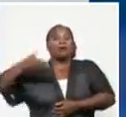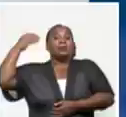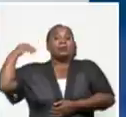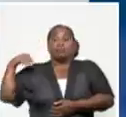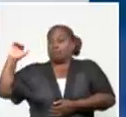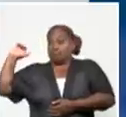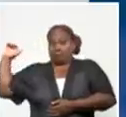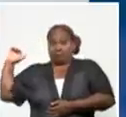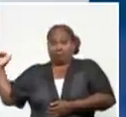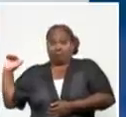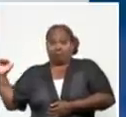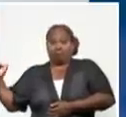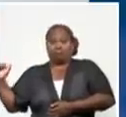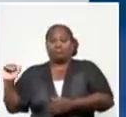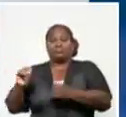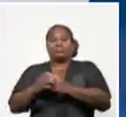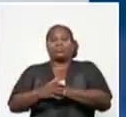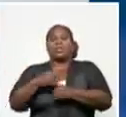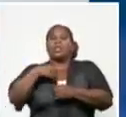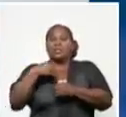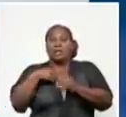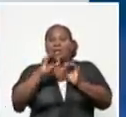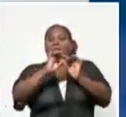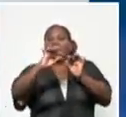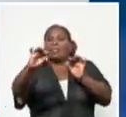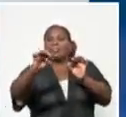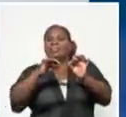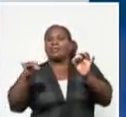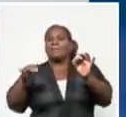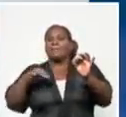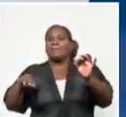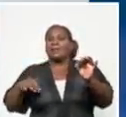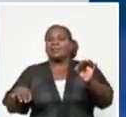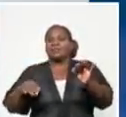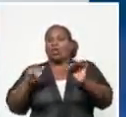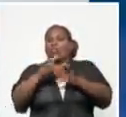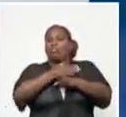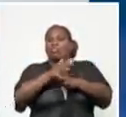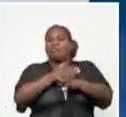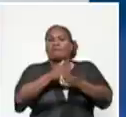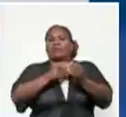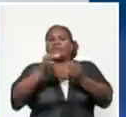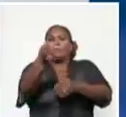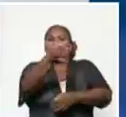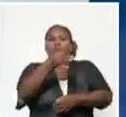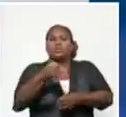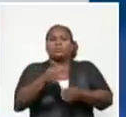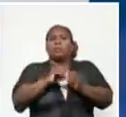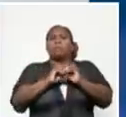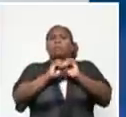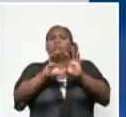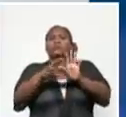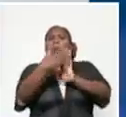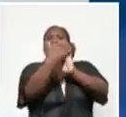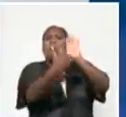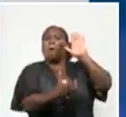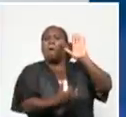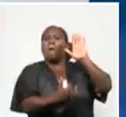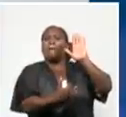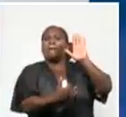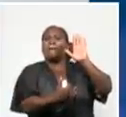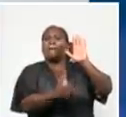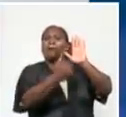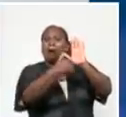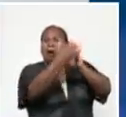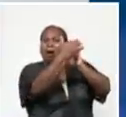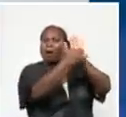expresan una dispersión importante, importante, además pusimos un mapa donde se veía esta dispersión, una dispersión importante